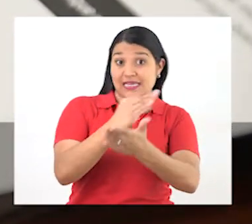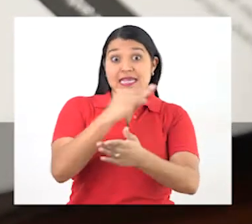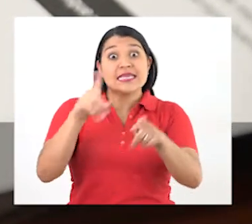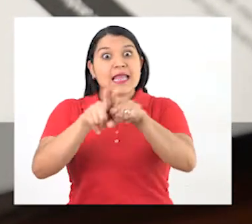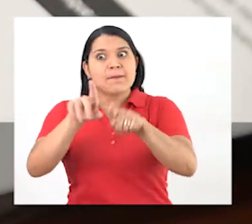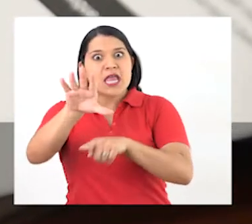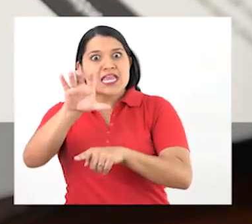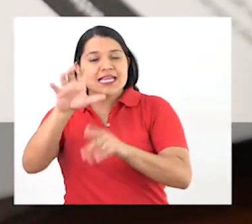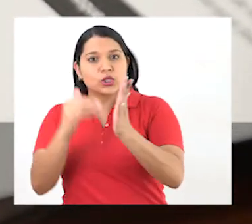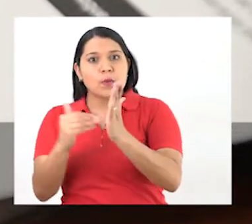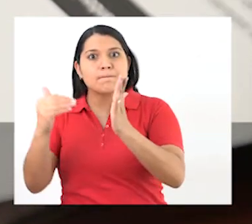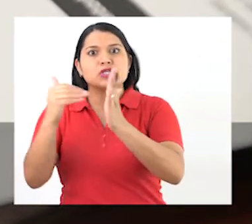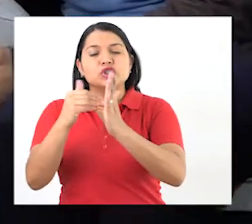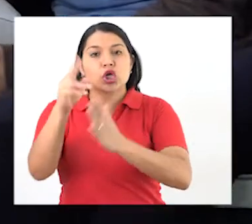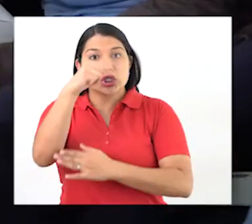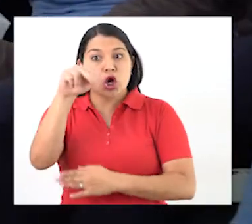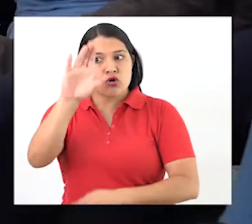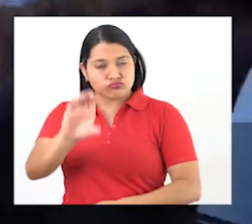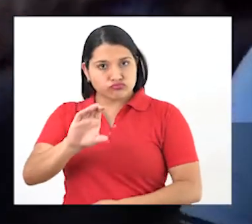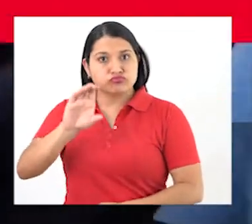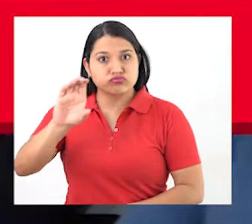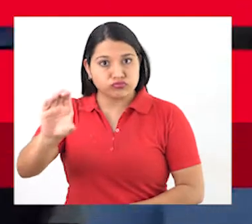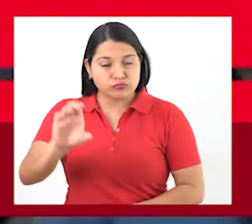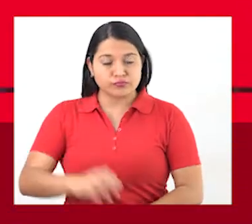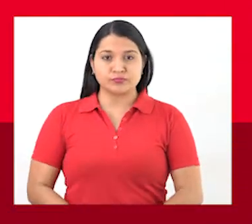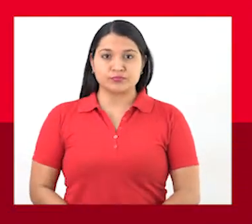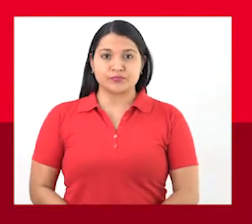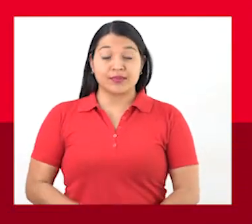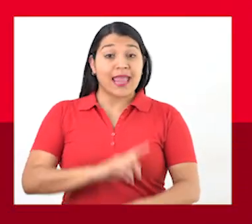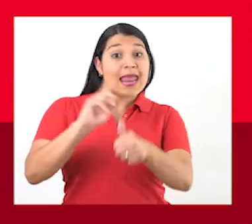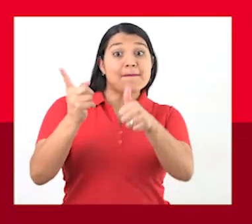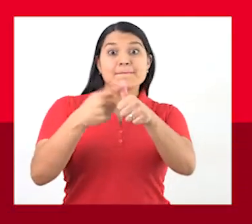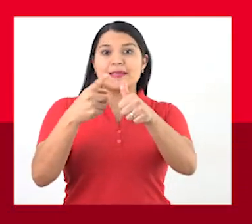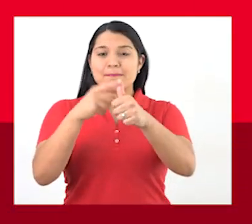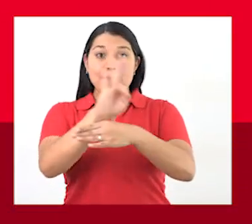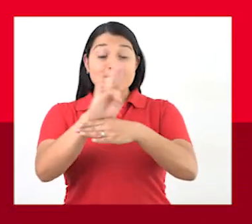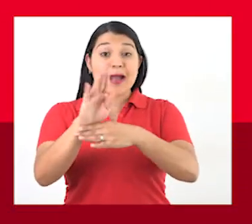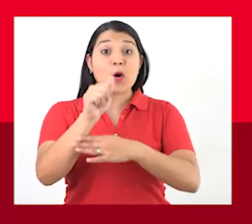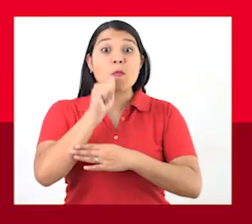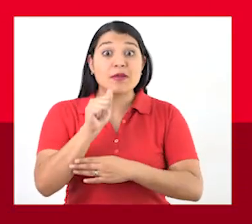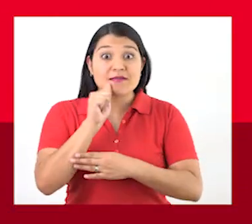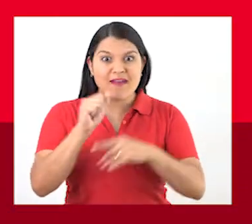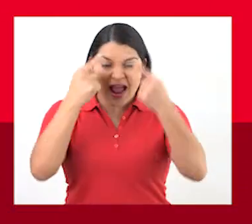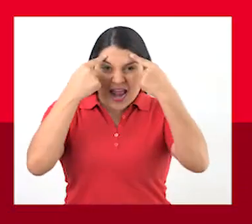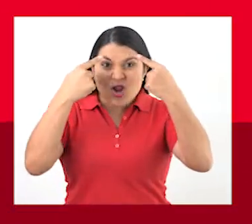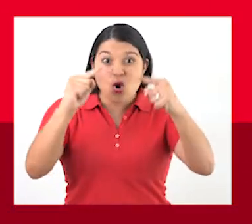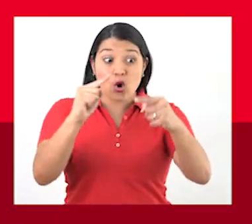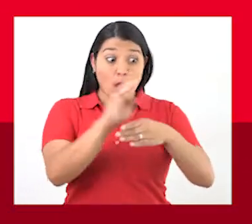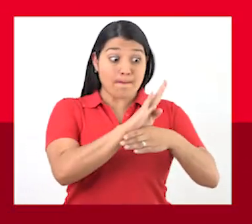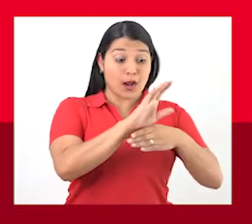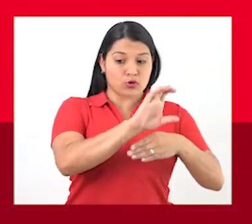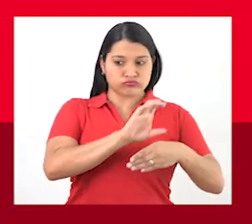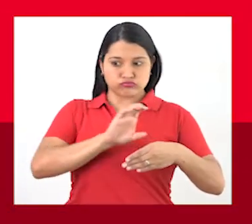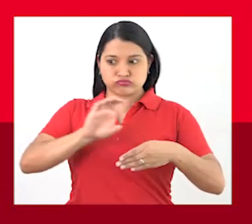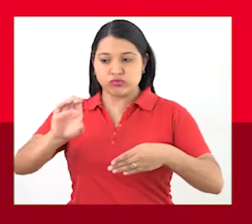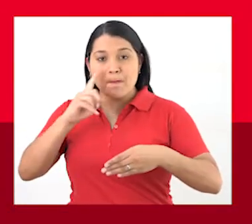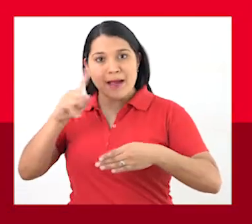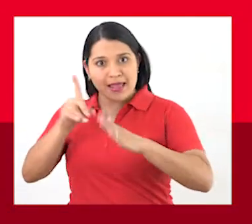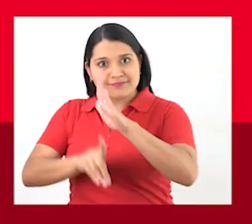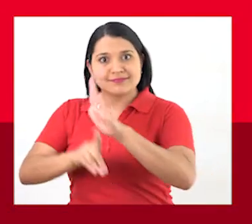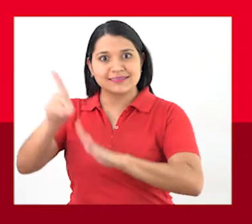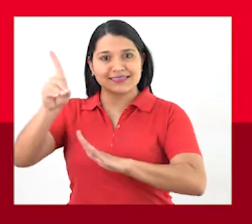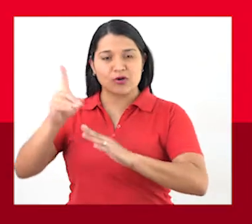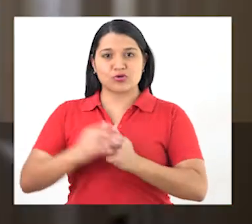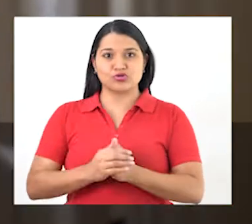Más de 500 millones de colones invertidos. El primer banco privado en colocar dinero de banca para el